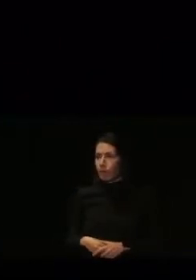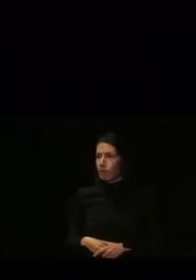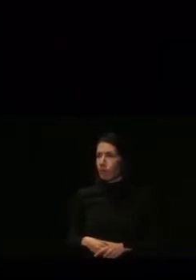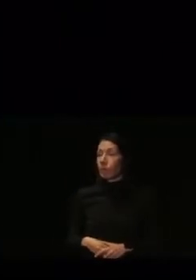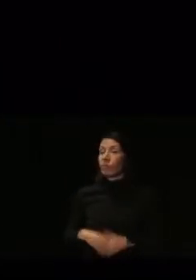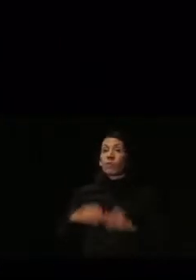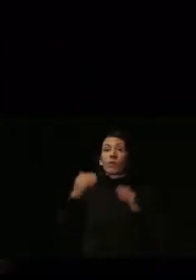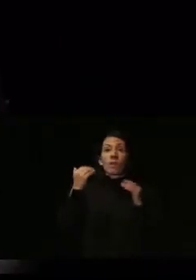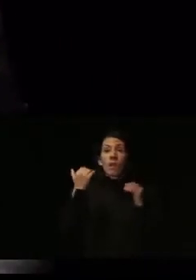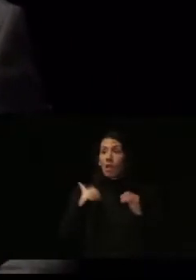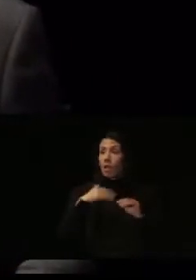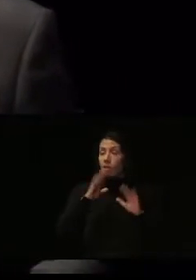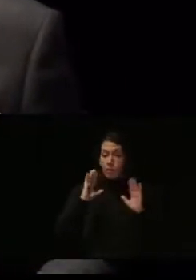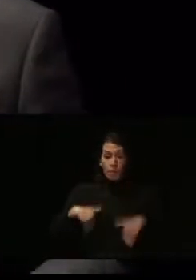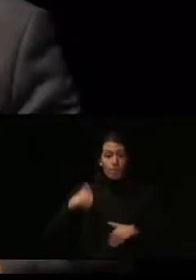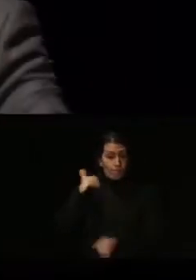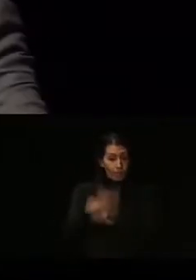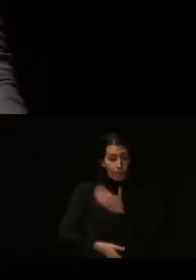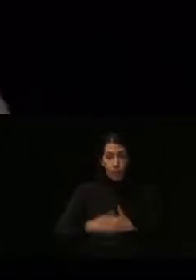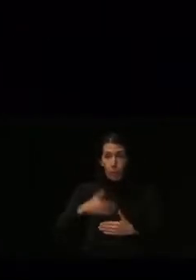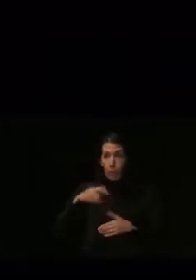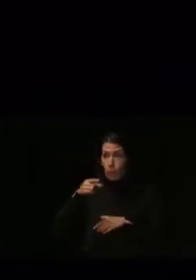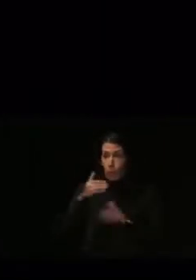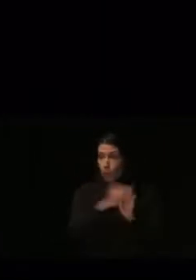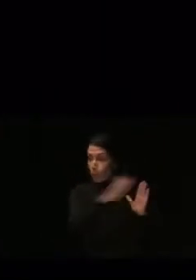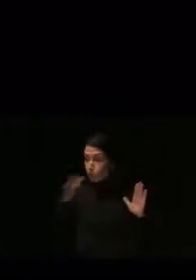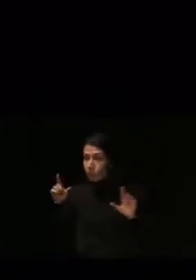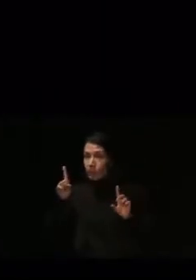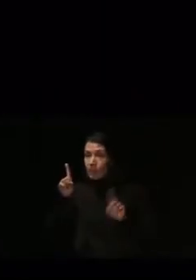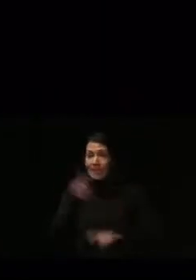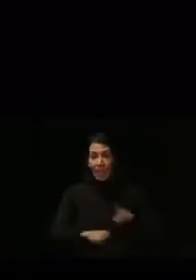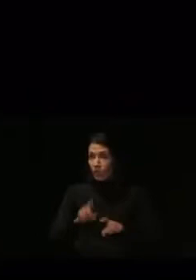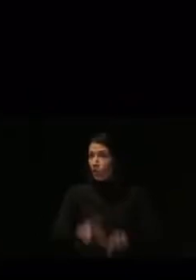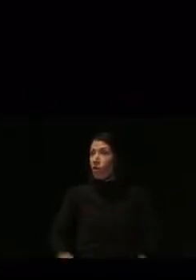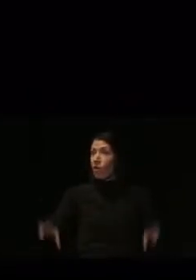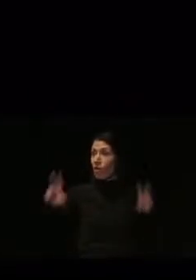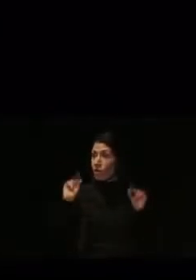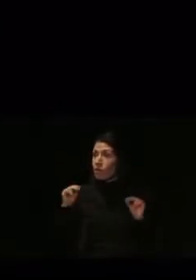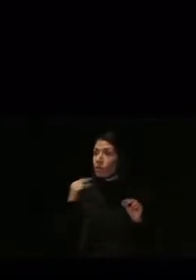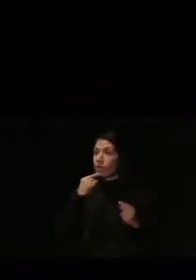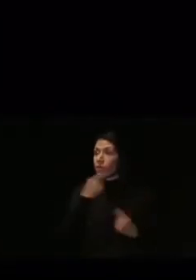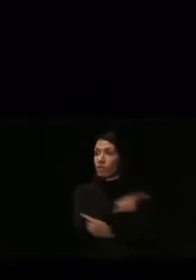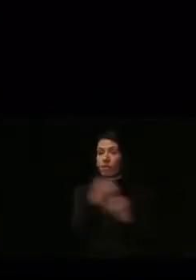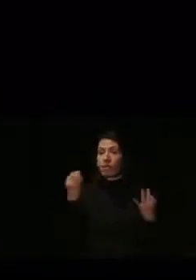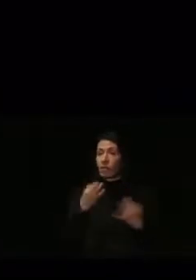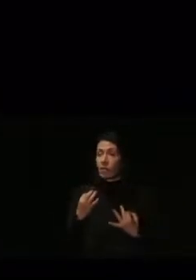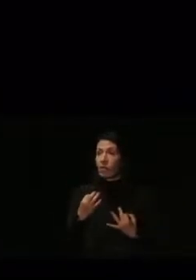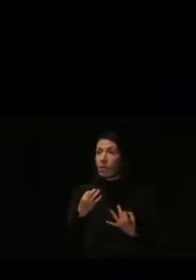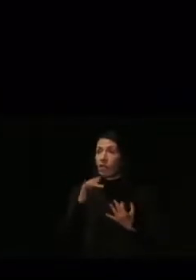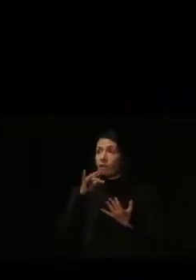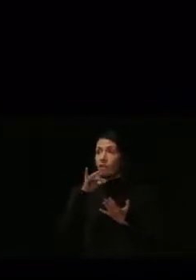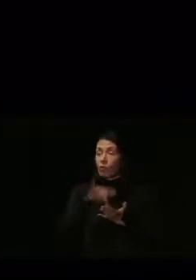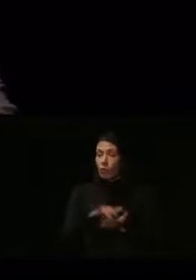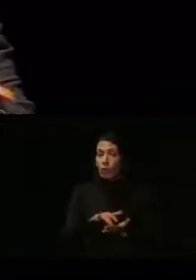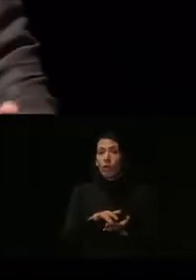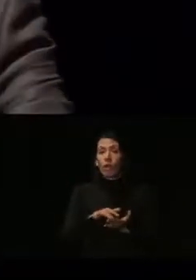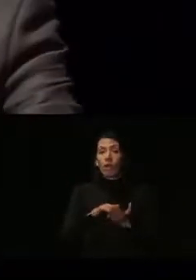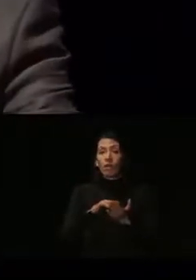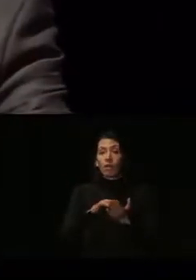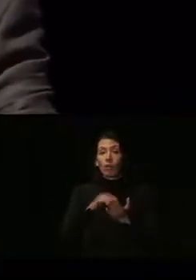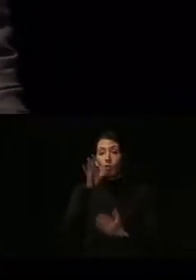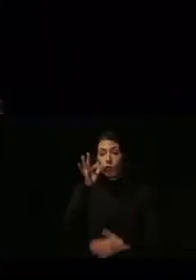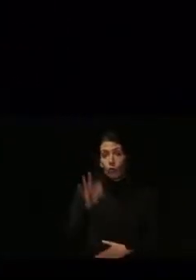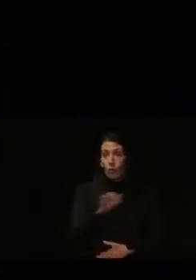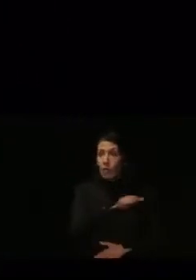Una vez que finalizamos el proceso selectivo, simplemente deciros que con las cifras de opositores que se